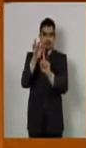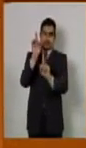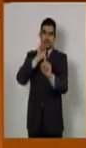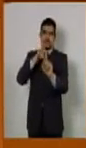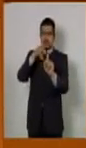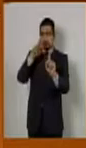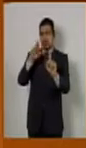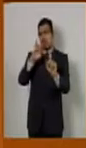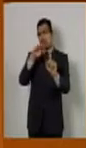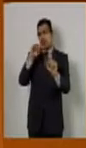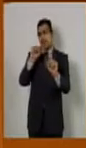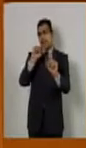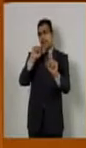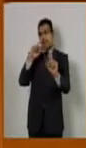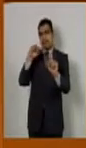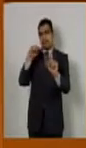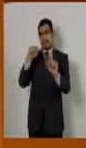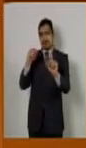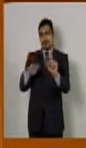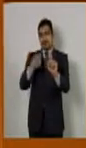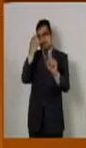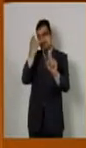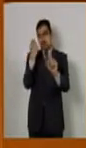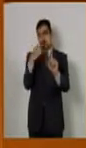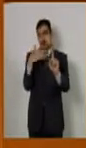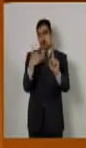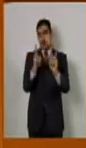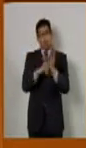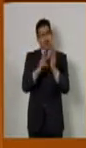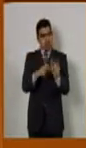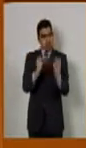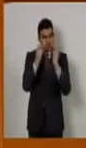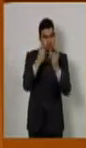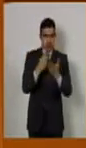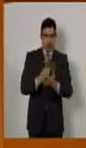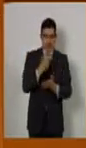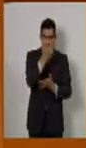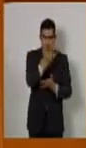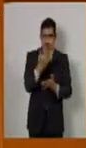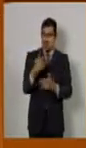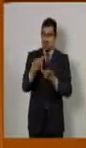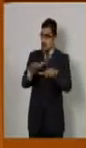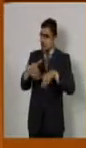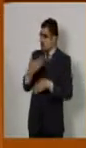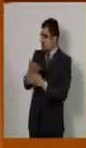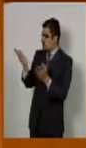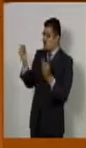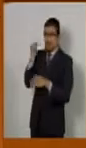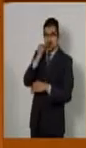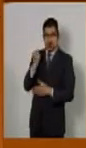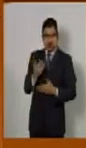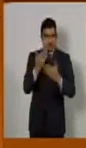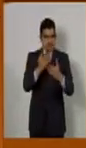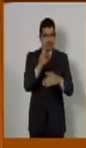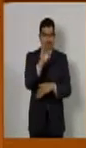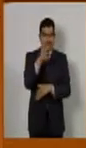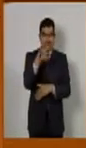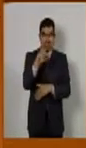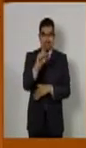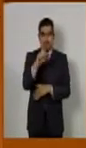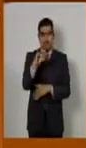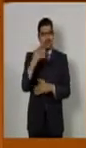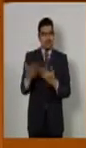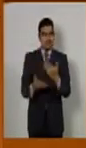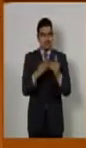maestra Julia Carabias para este muy merecido reconocimiento del Senado la medalla Belisario Domínguez. Es